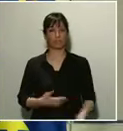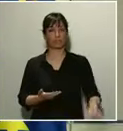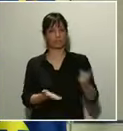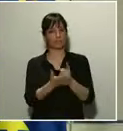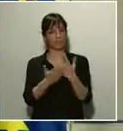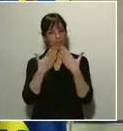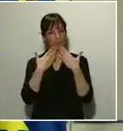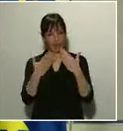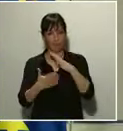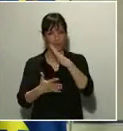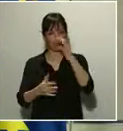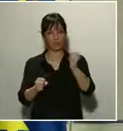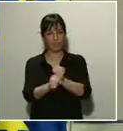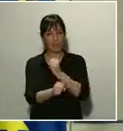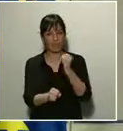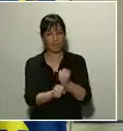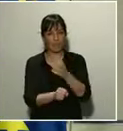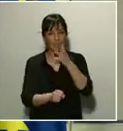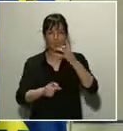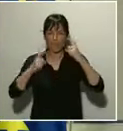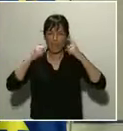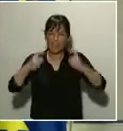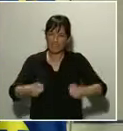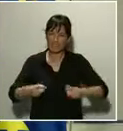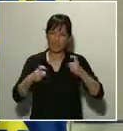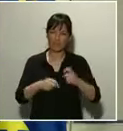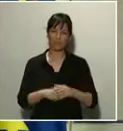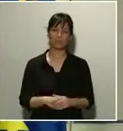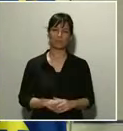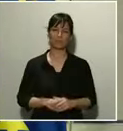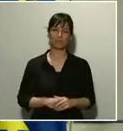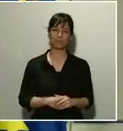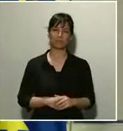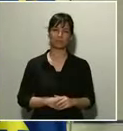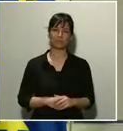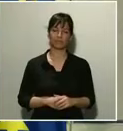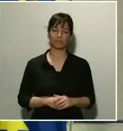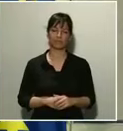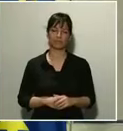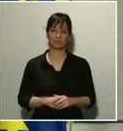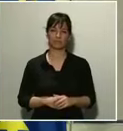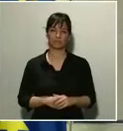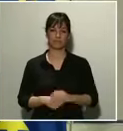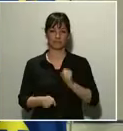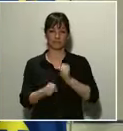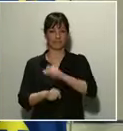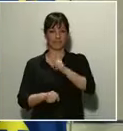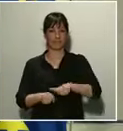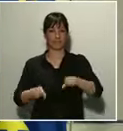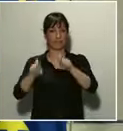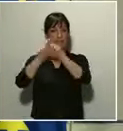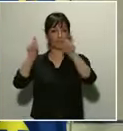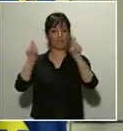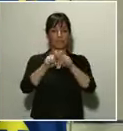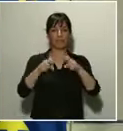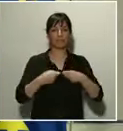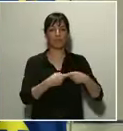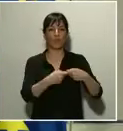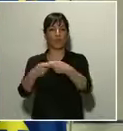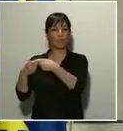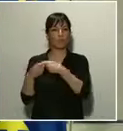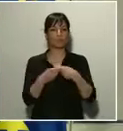su trabajo y por su esfuerzo. Gracias también a los trabajadores de las empresas cooperativas y de la industria